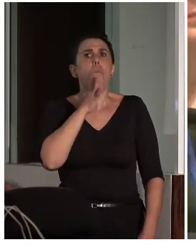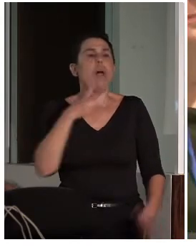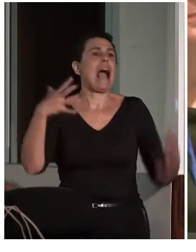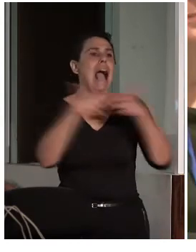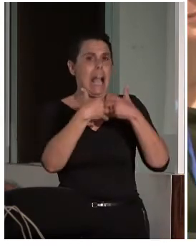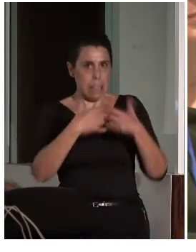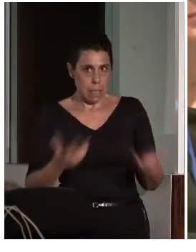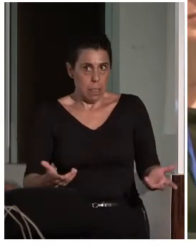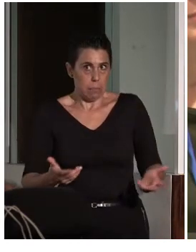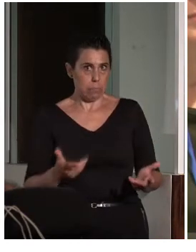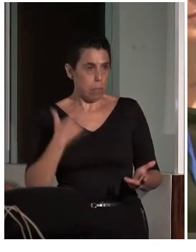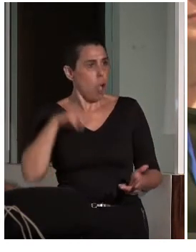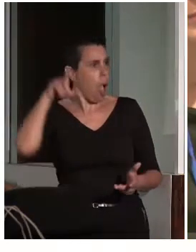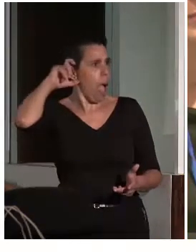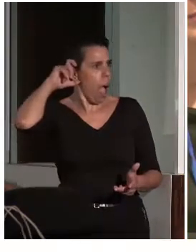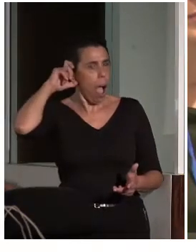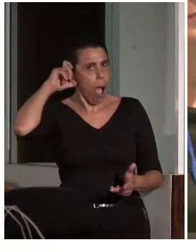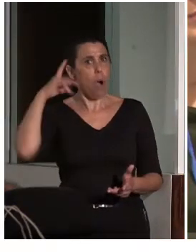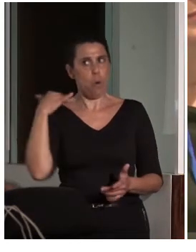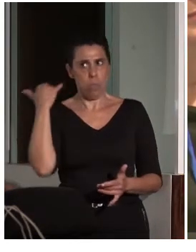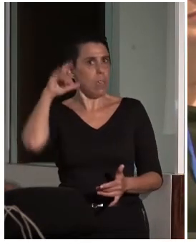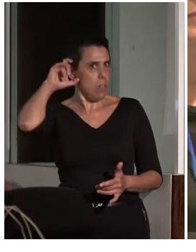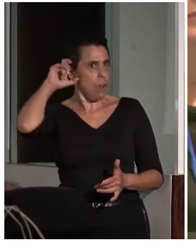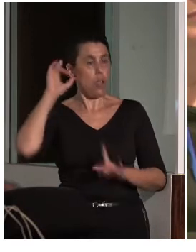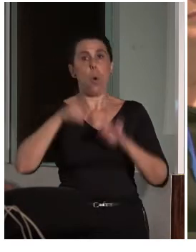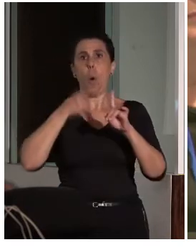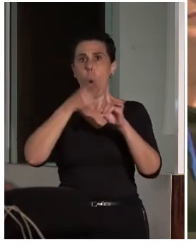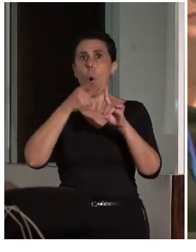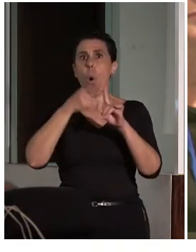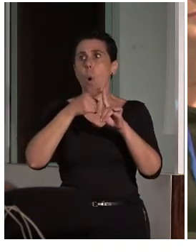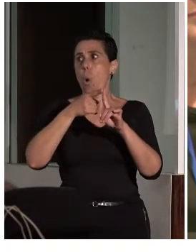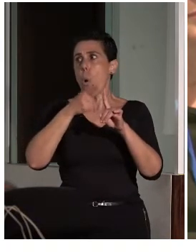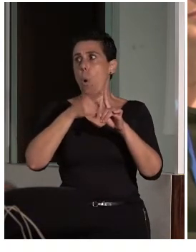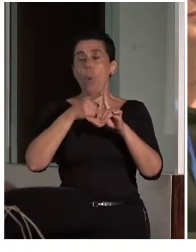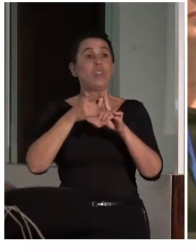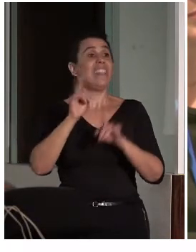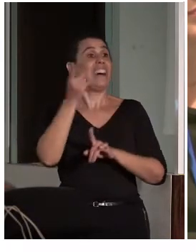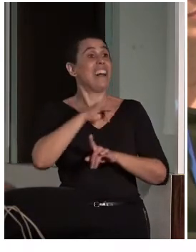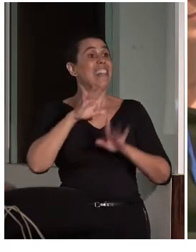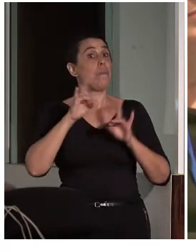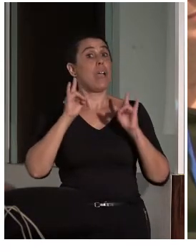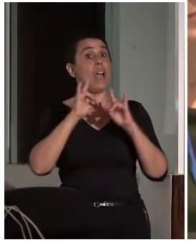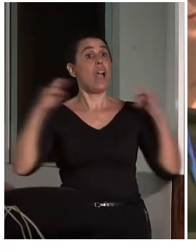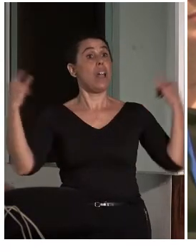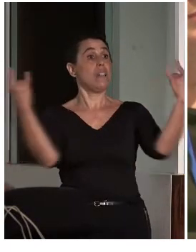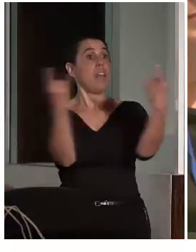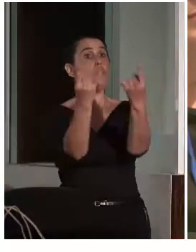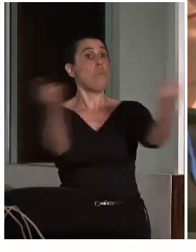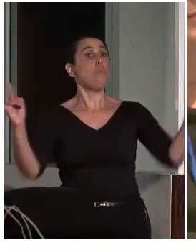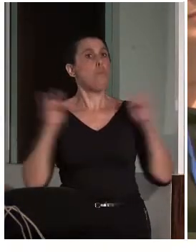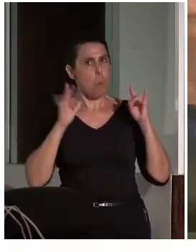¿vale? Yo tengo un audífono, he utilizado en varias ocasiones el lazo de inducción magnética.